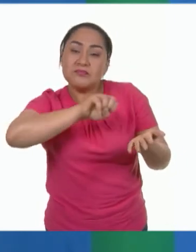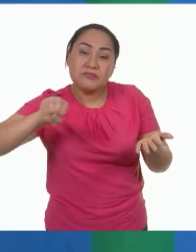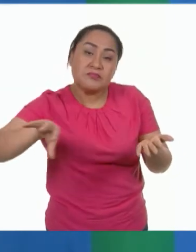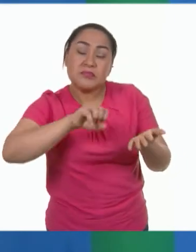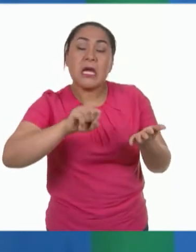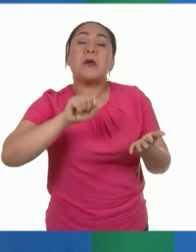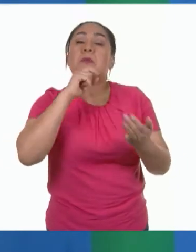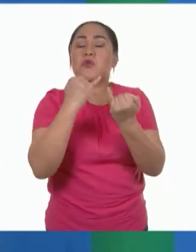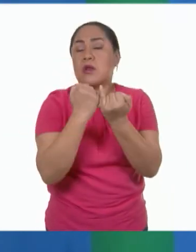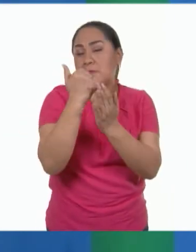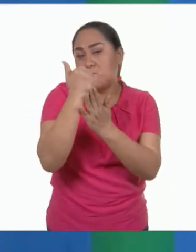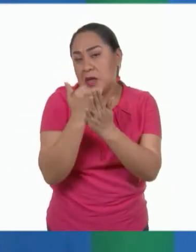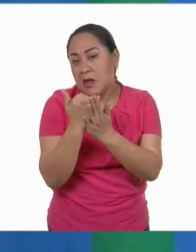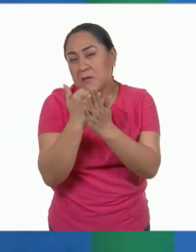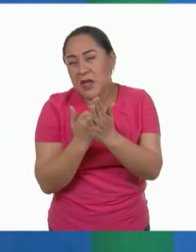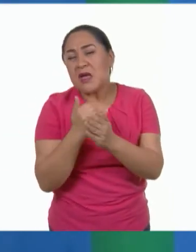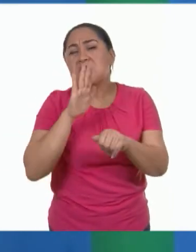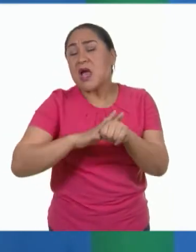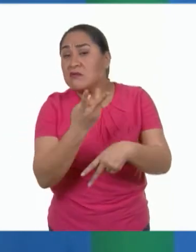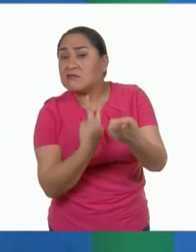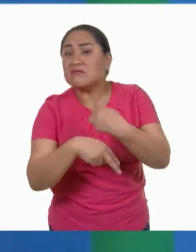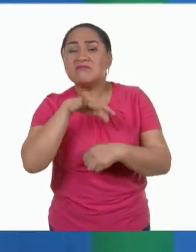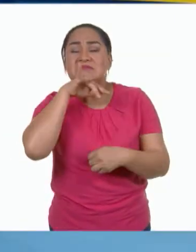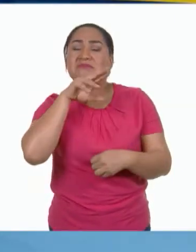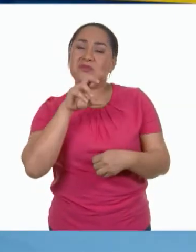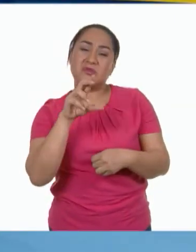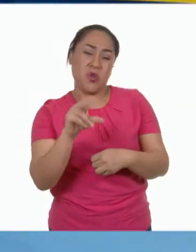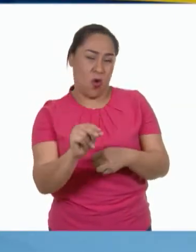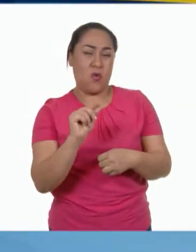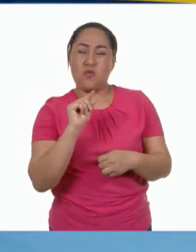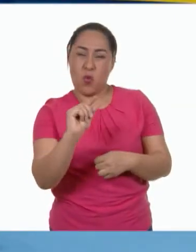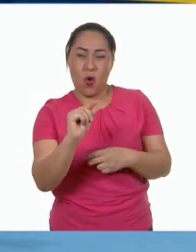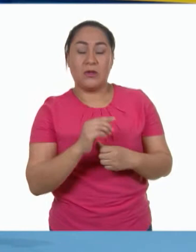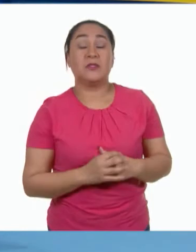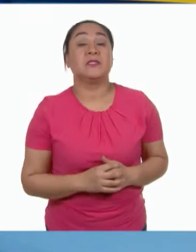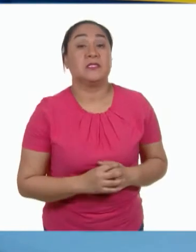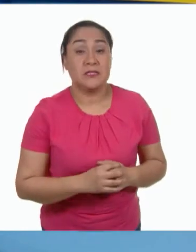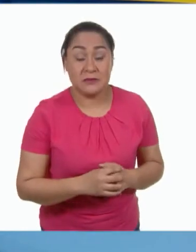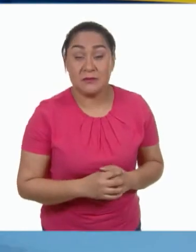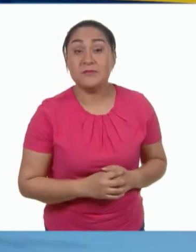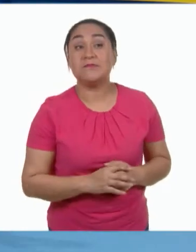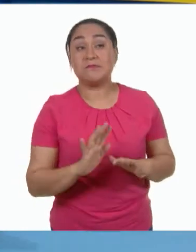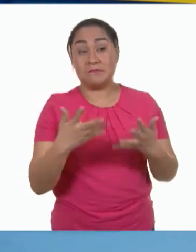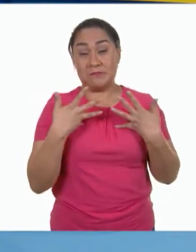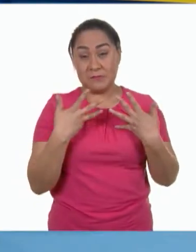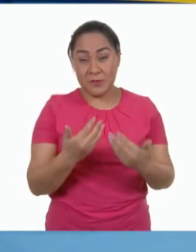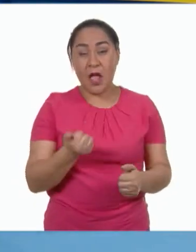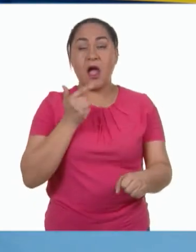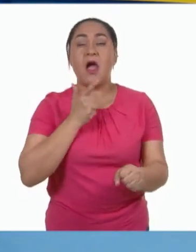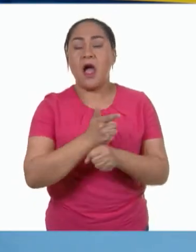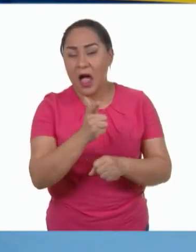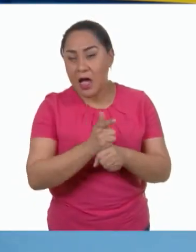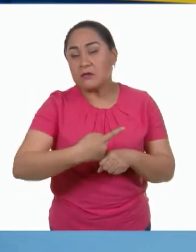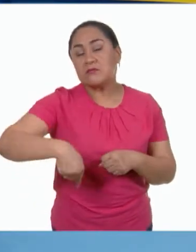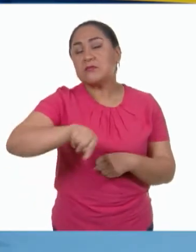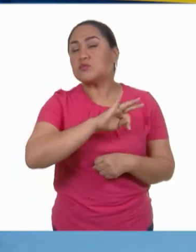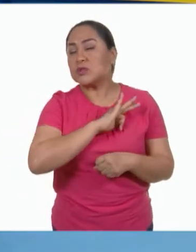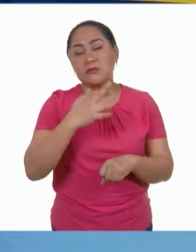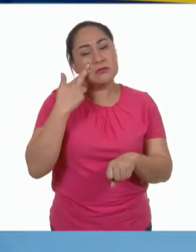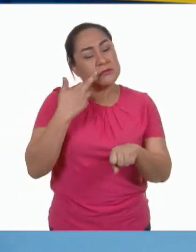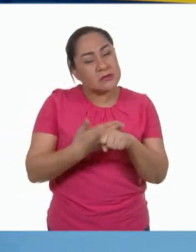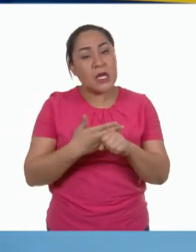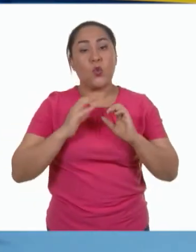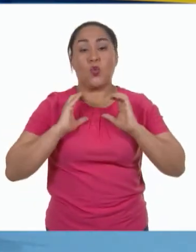disminuimos la cantidad de residuos que generamos. ¡Guau! Eso quiere decir que hay acciones para el consumo